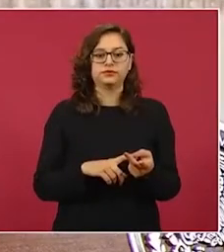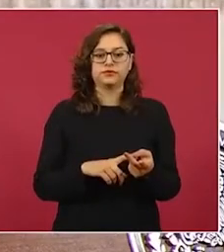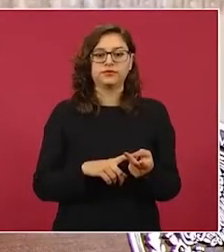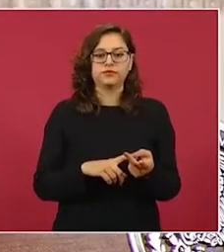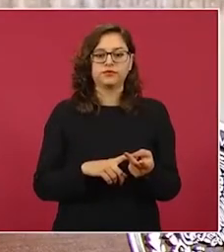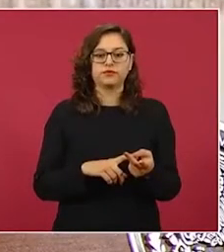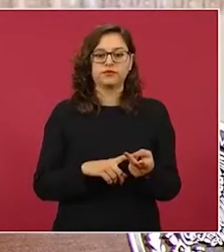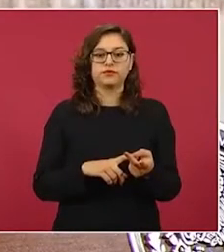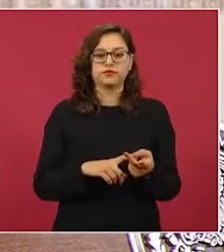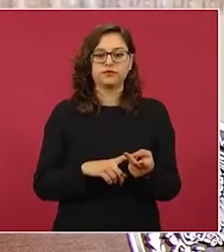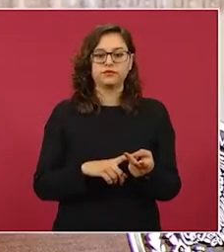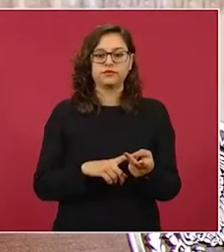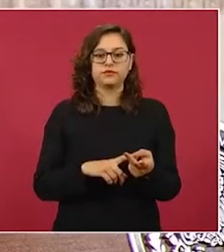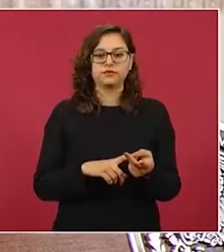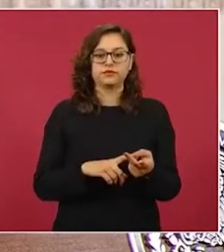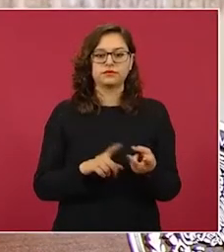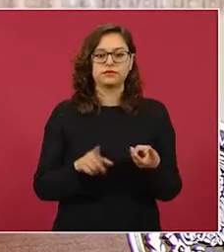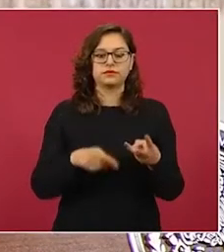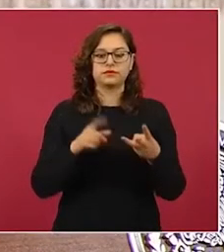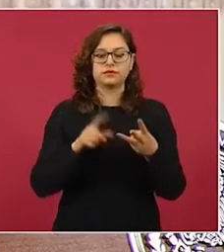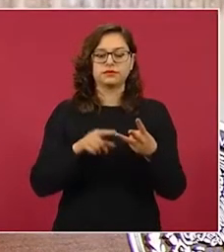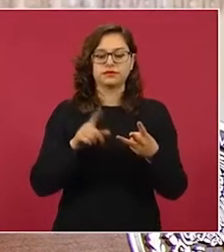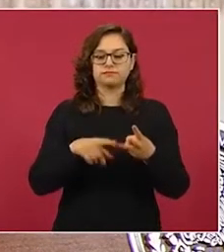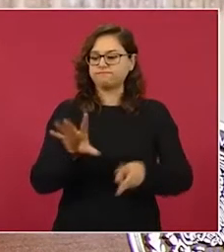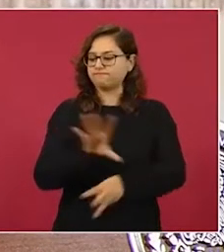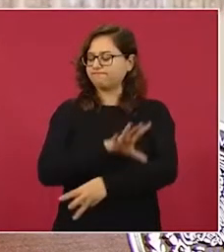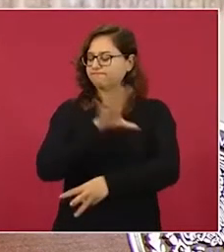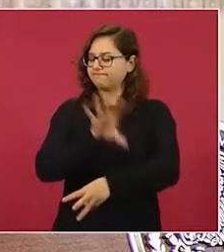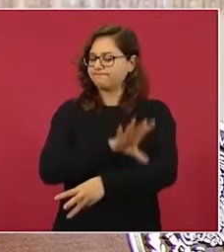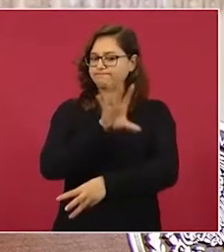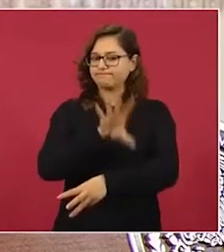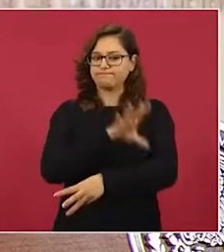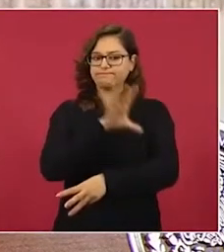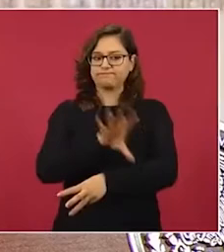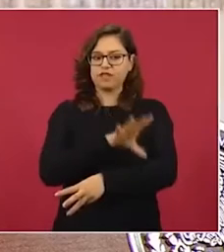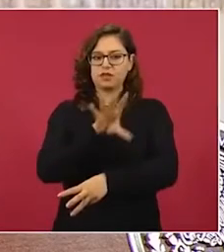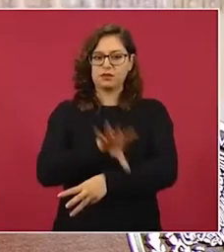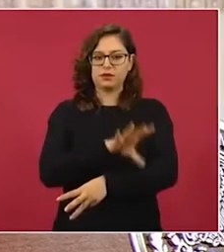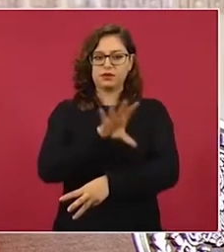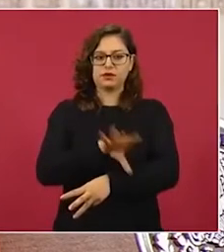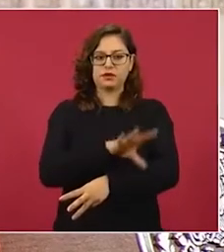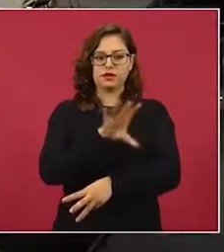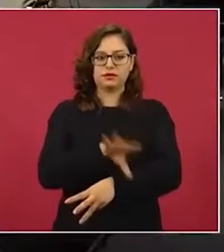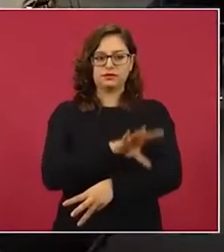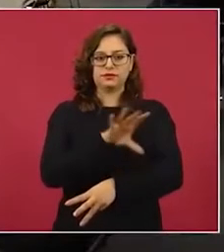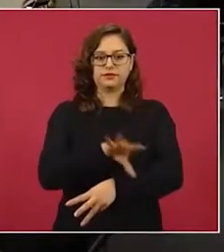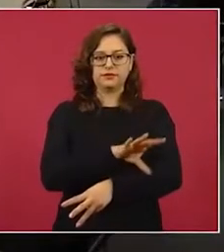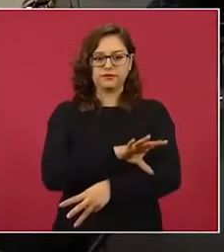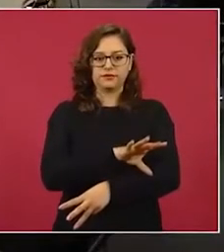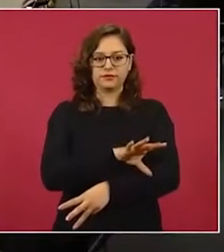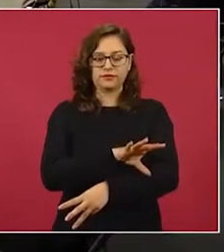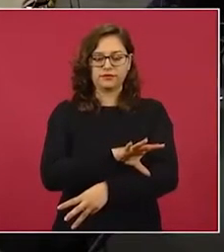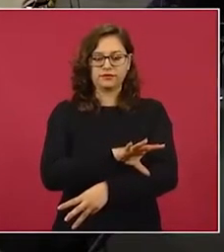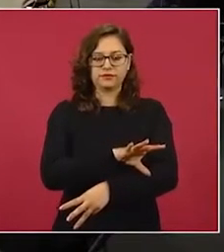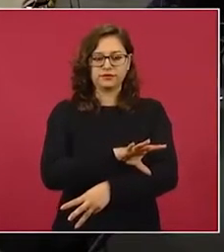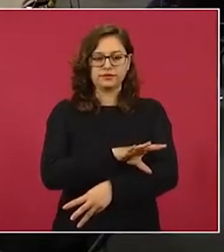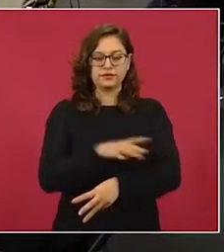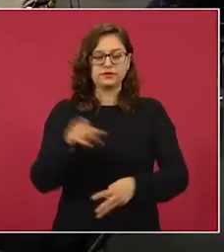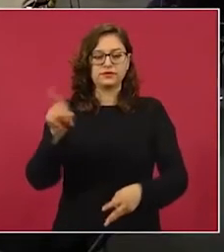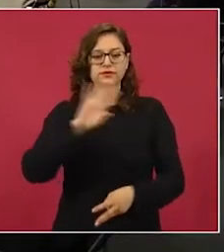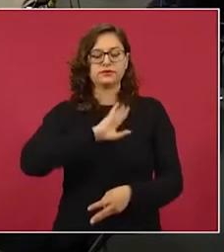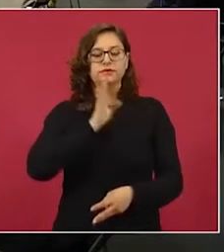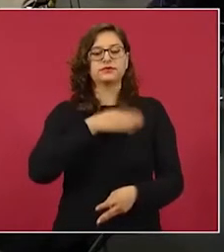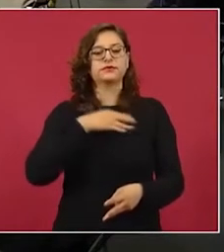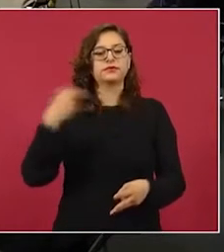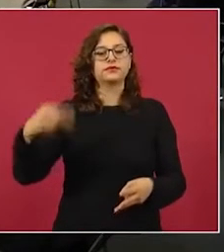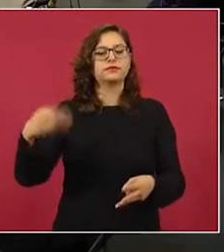La empresa esta eléctrica española,